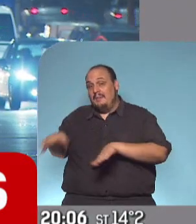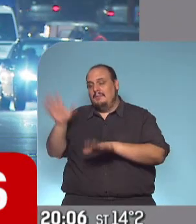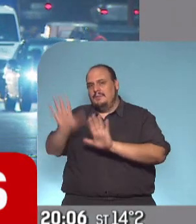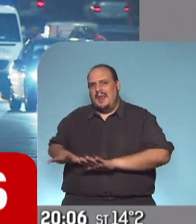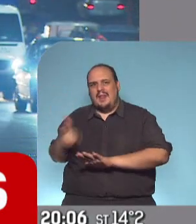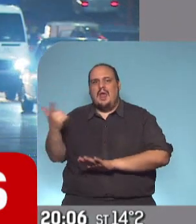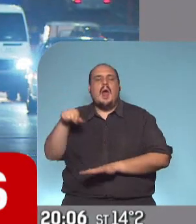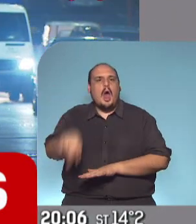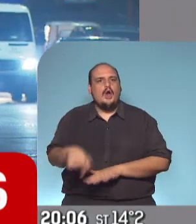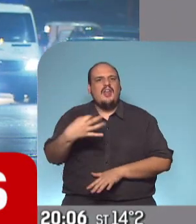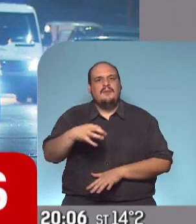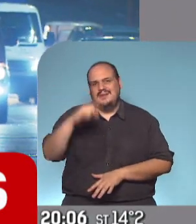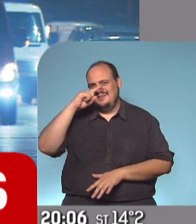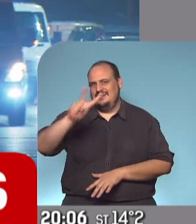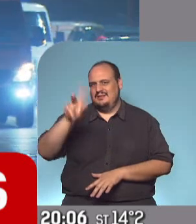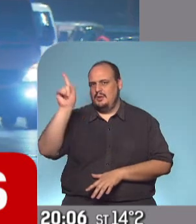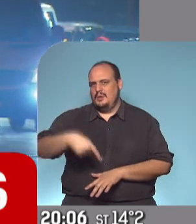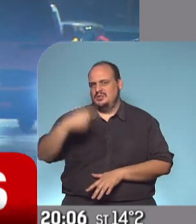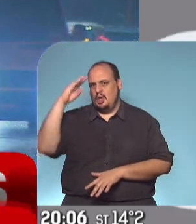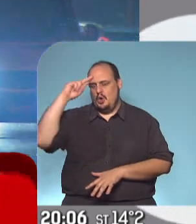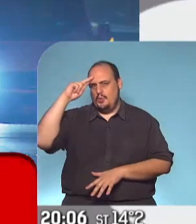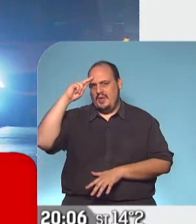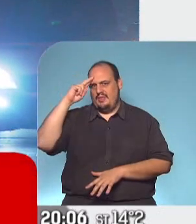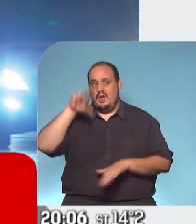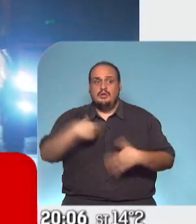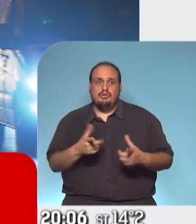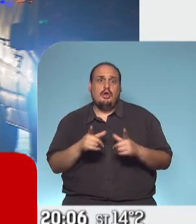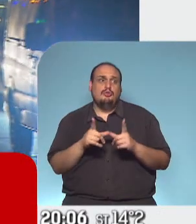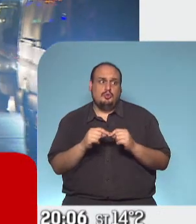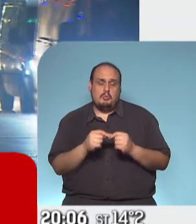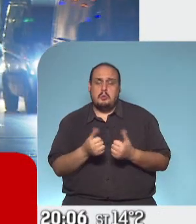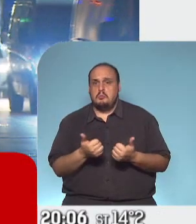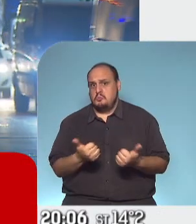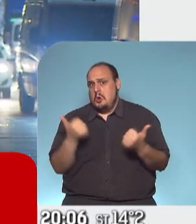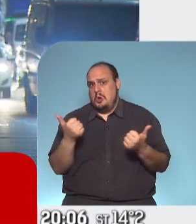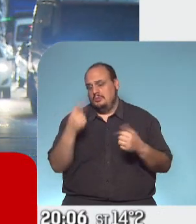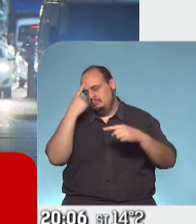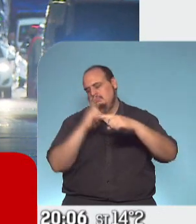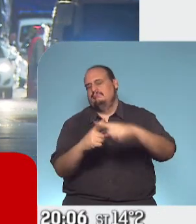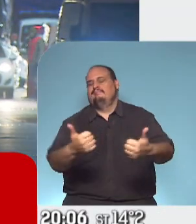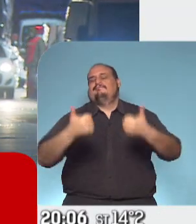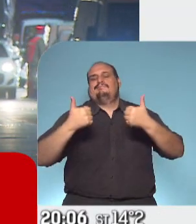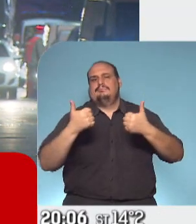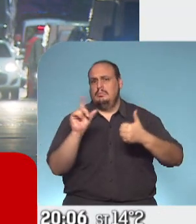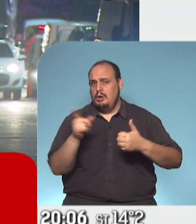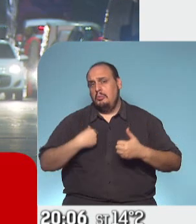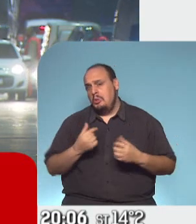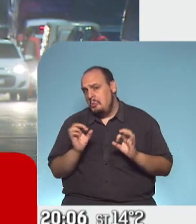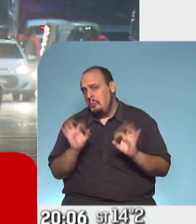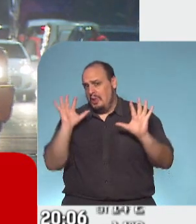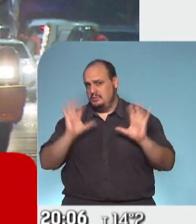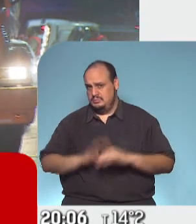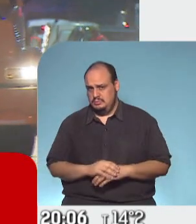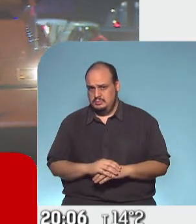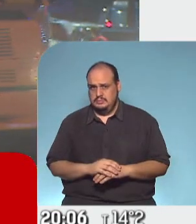tomado estas medidas. Entonces, es un número para estar satisfechos, no un optimismo desmesurado, pero satisfechos. Hay una frase de